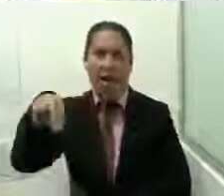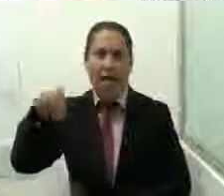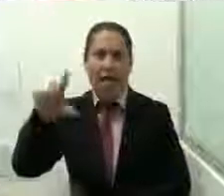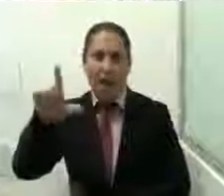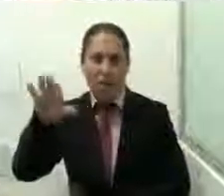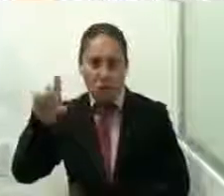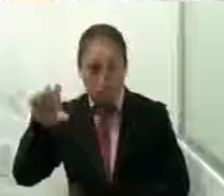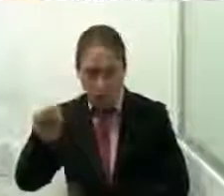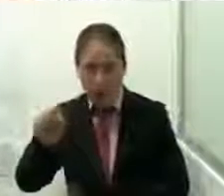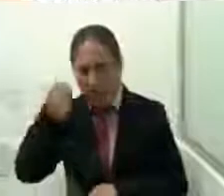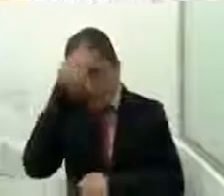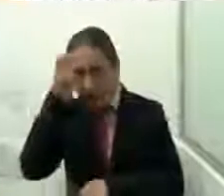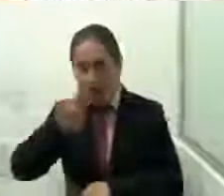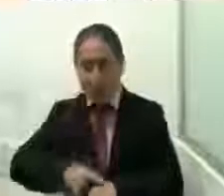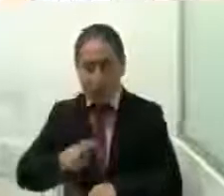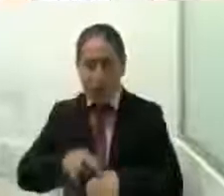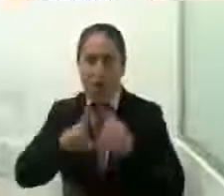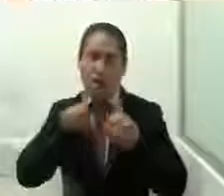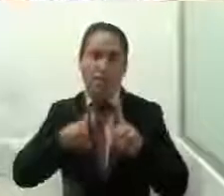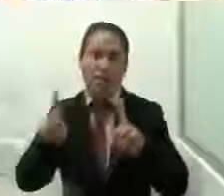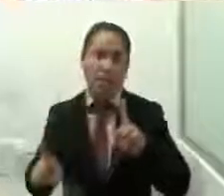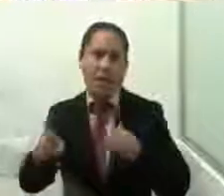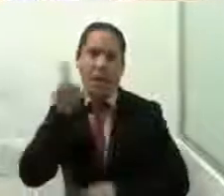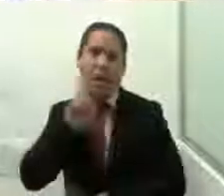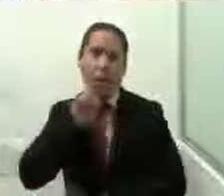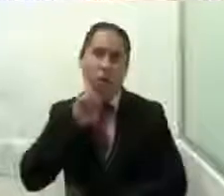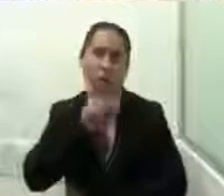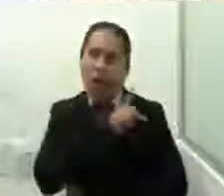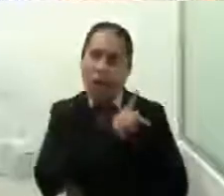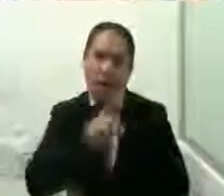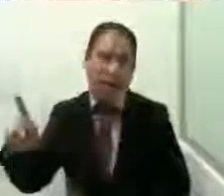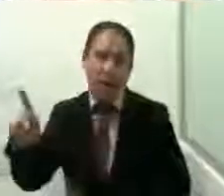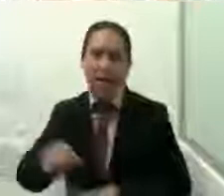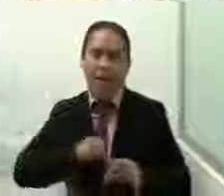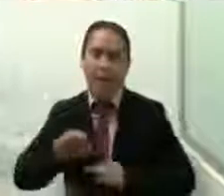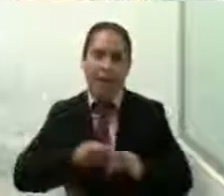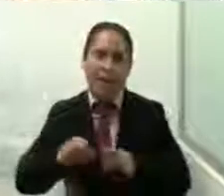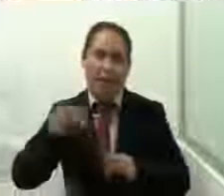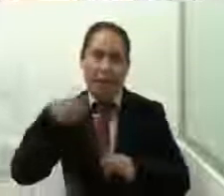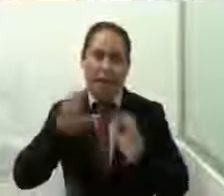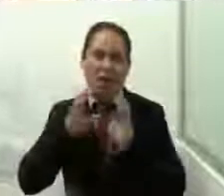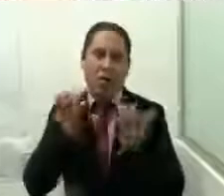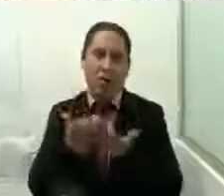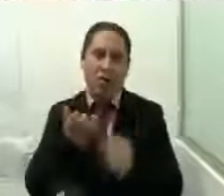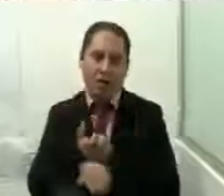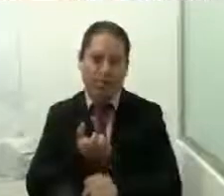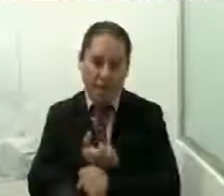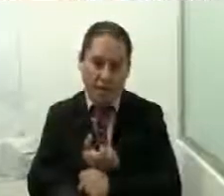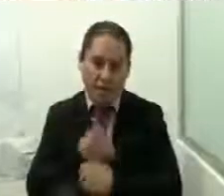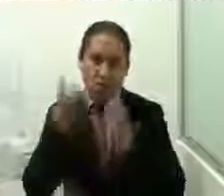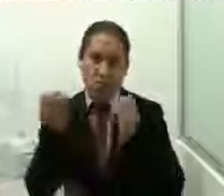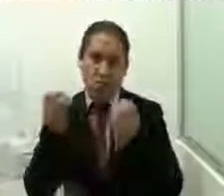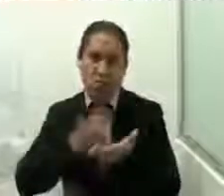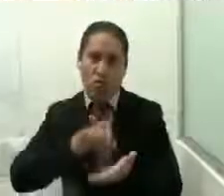de despacho de la secretaría para el desarrollo y empoderamiento de las mujeres en los trabajos de esta soberanía popular gracias por su